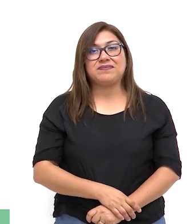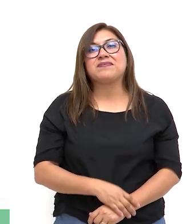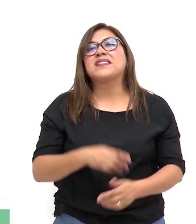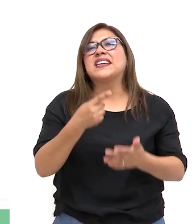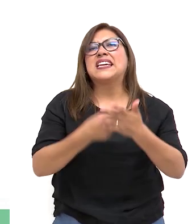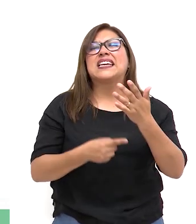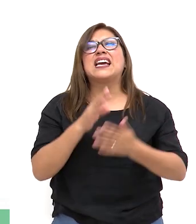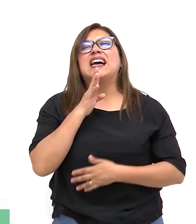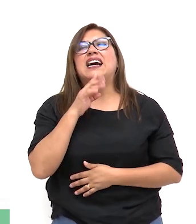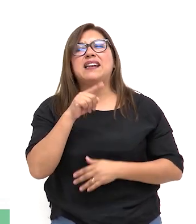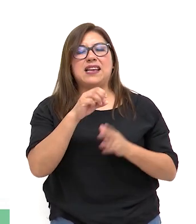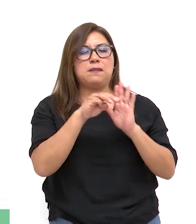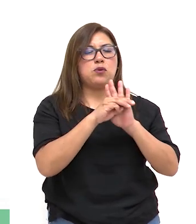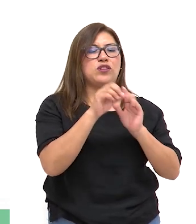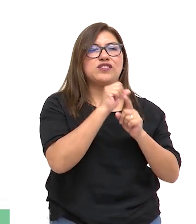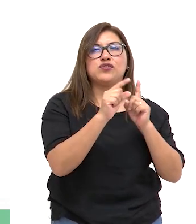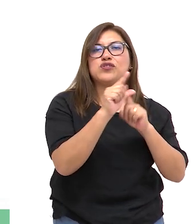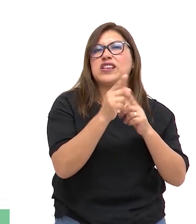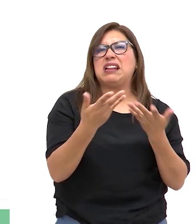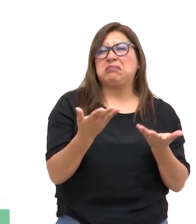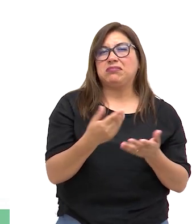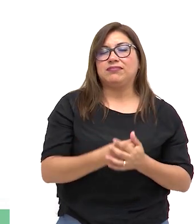¿Qué nos dice el modelo social?